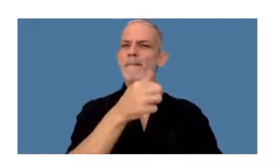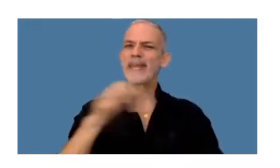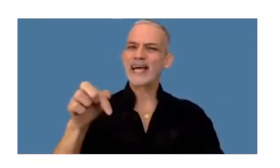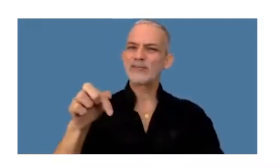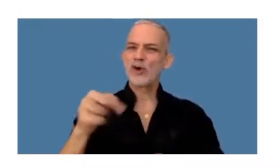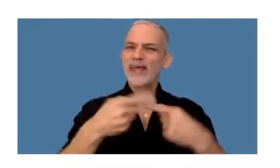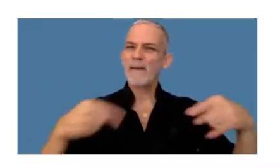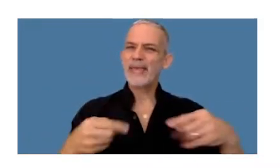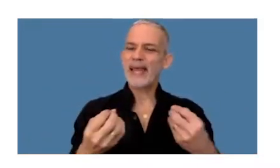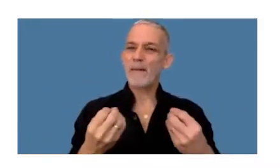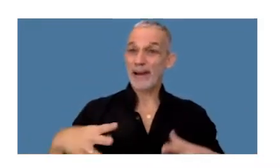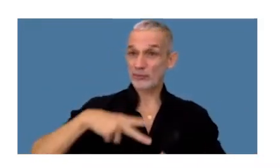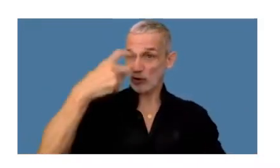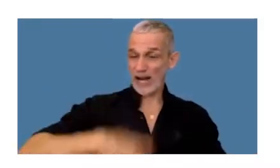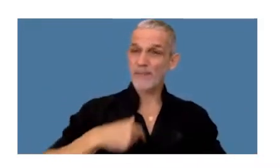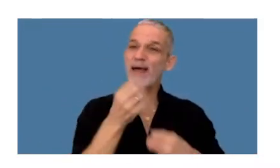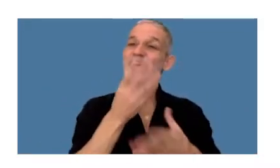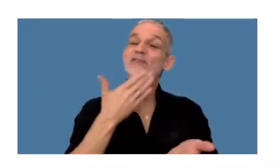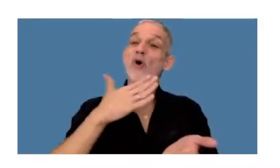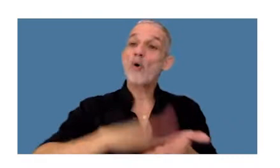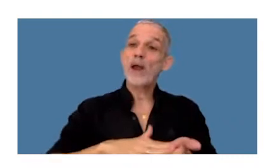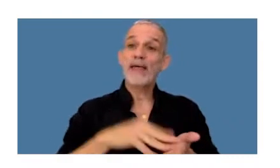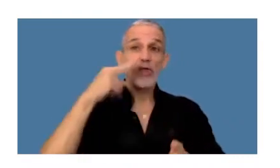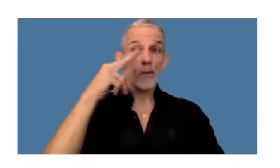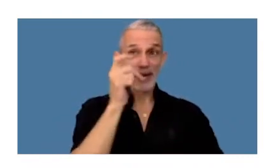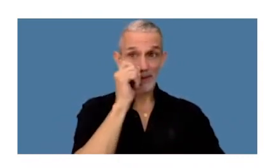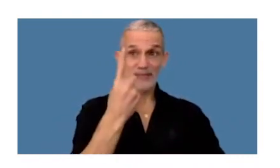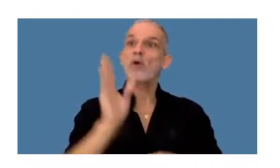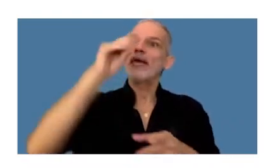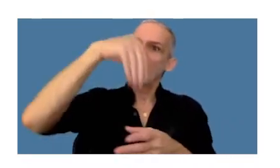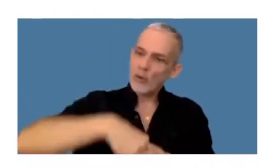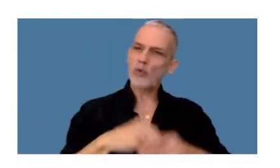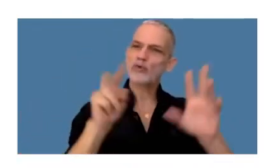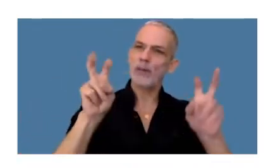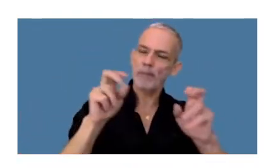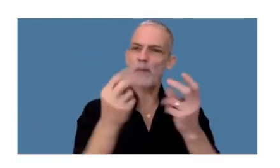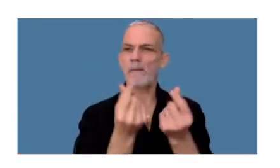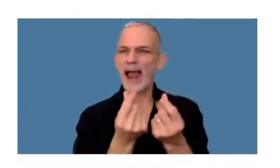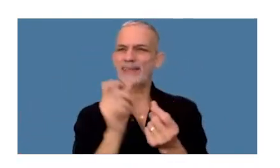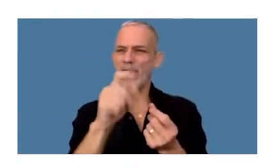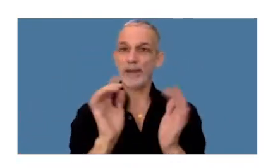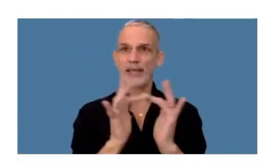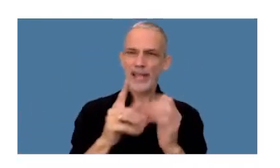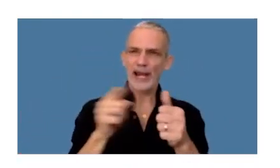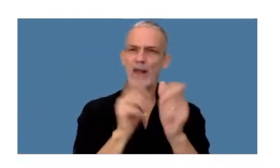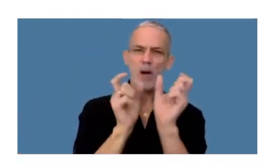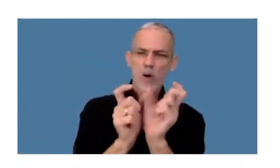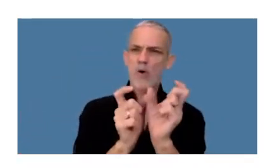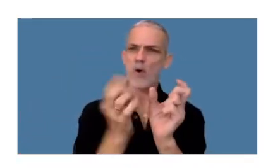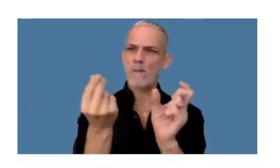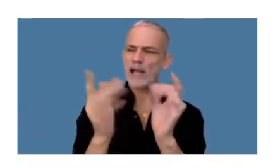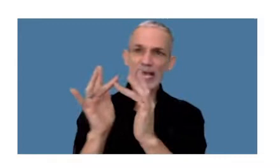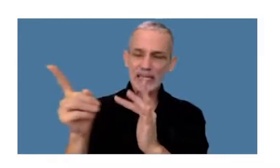bienes personales para la declaración jurada 2021 que incluye a las monedas digitales a las monedas virtuales a los criptoactivos